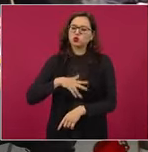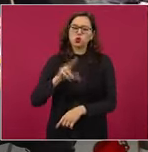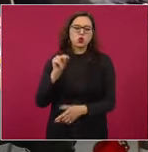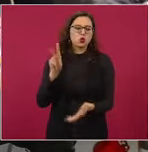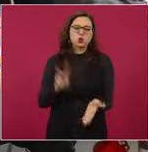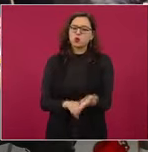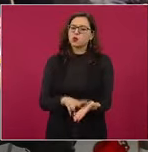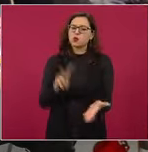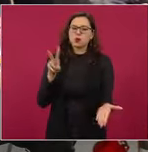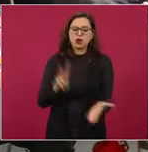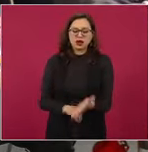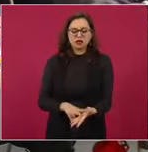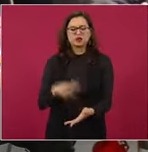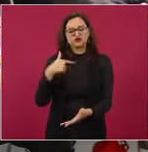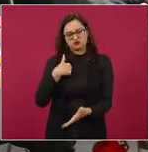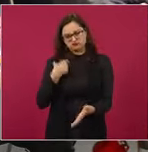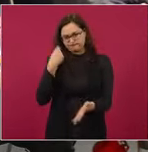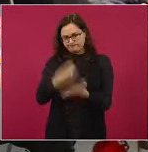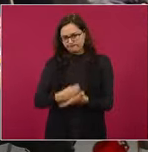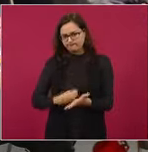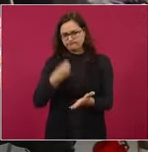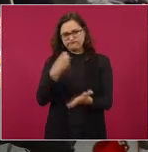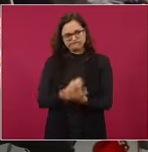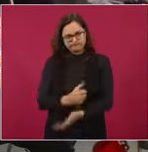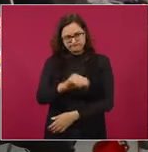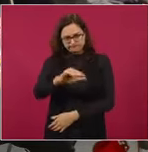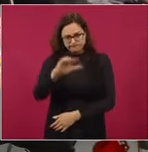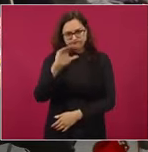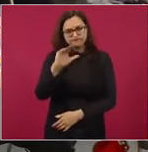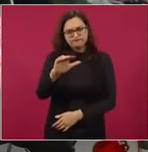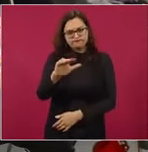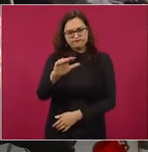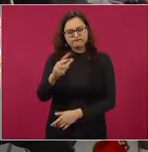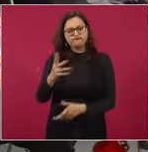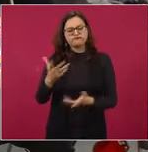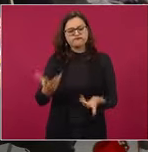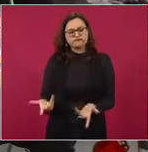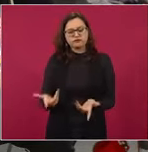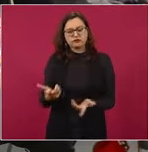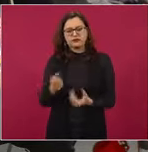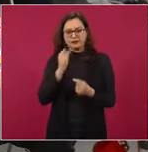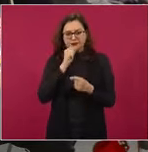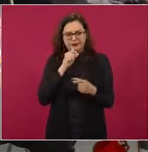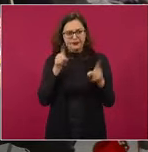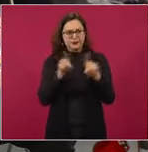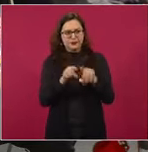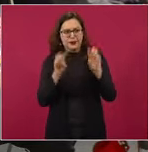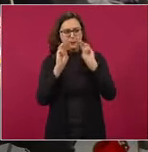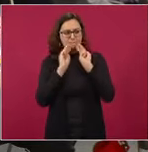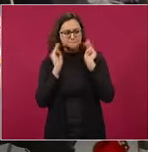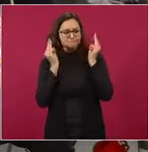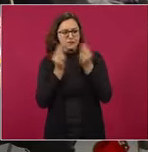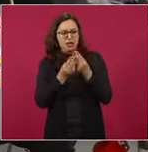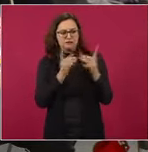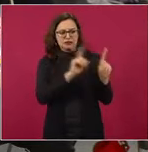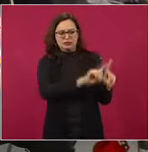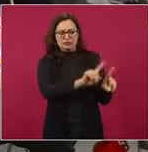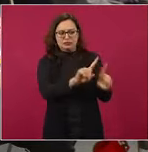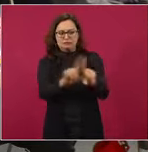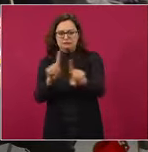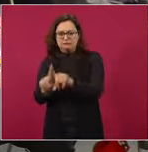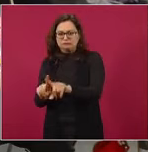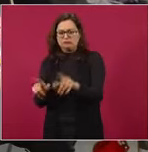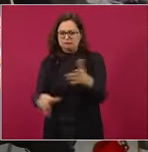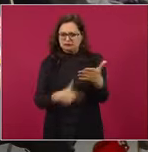también insistirle en la posibilidad de todo lo que se le decomisa al crimen organizado y lo que se subasta. Ustedes